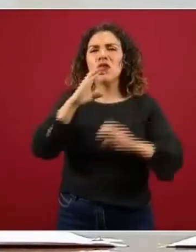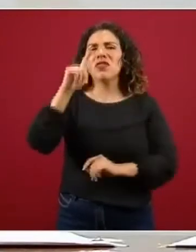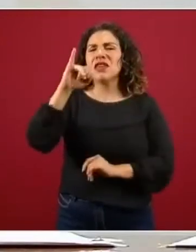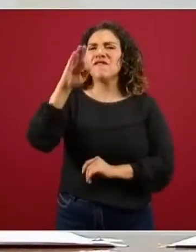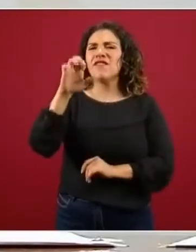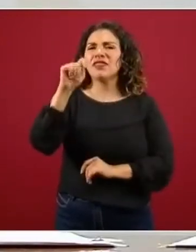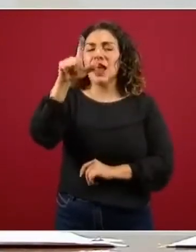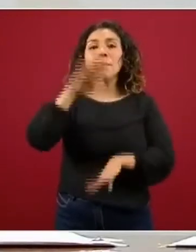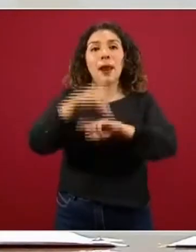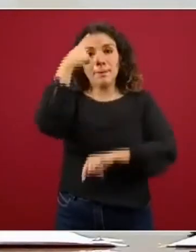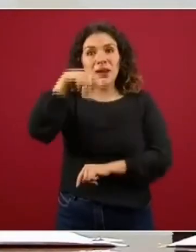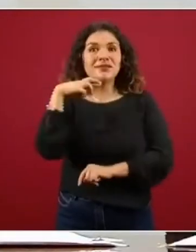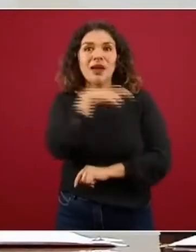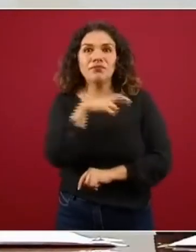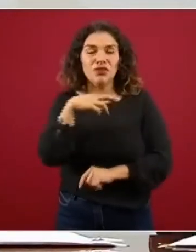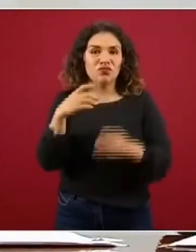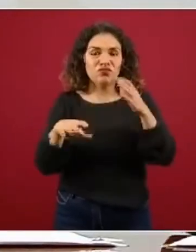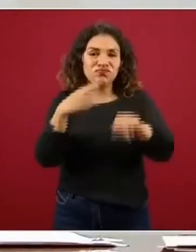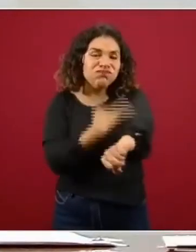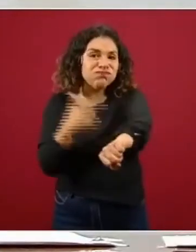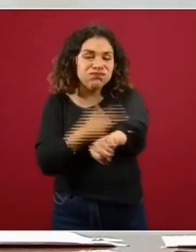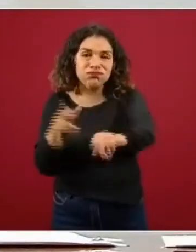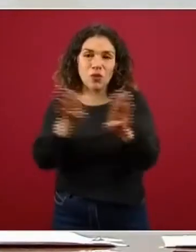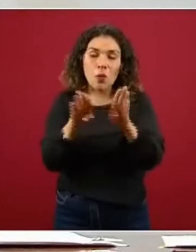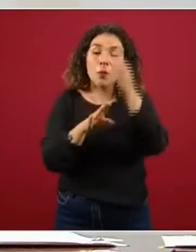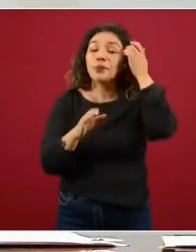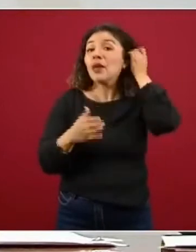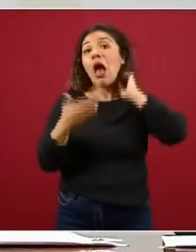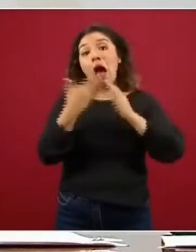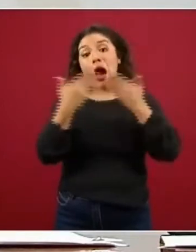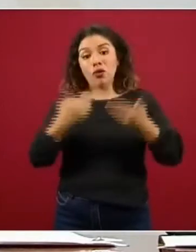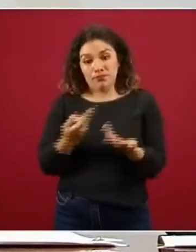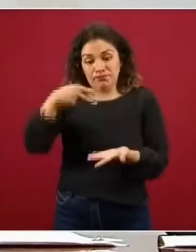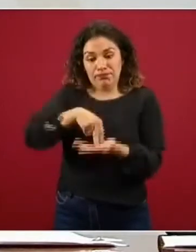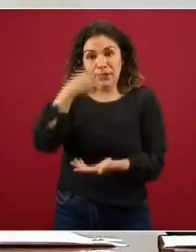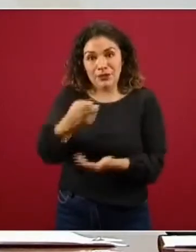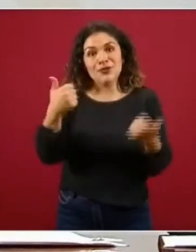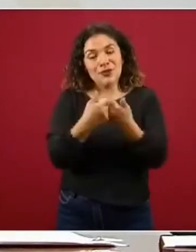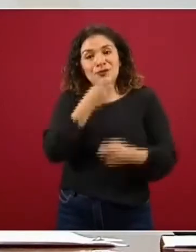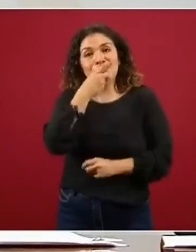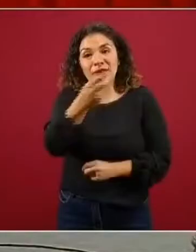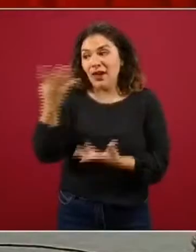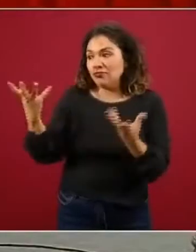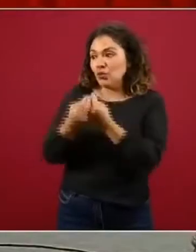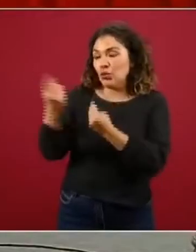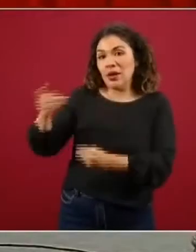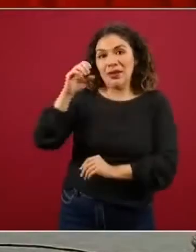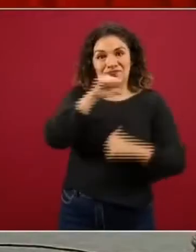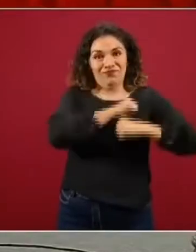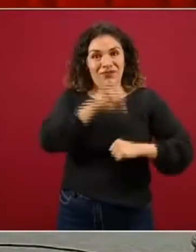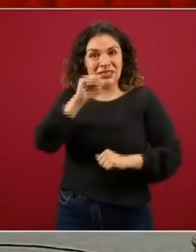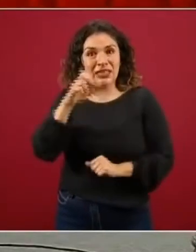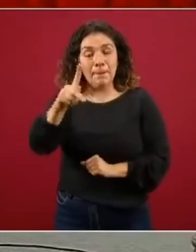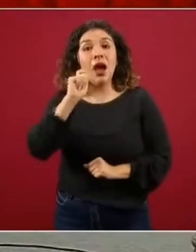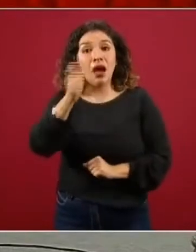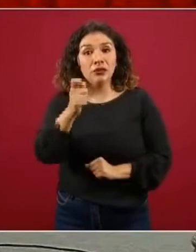hacer ágiles los trámites. Vengo pues a refrendar aquí con el Secretario de Educación que